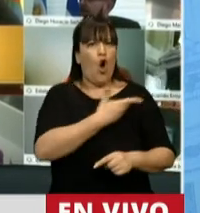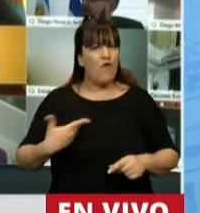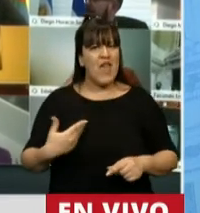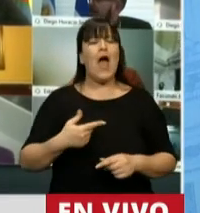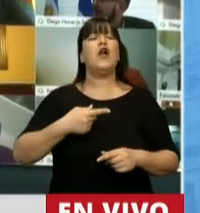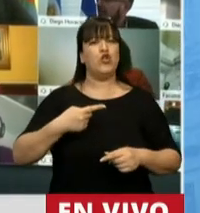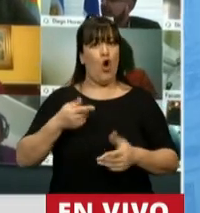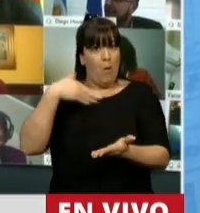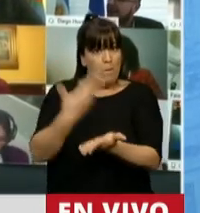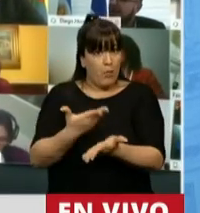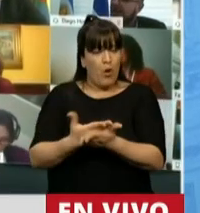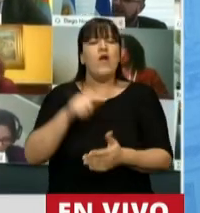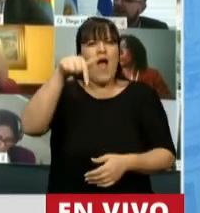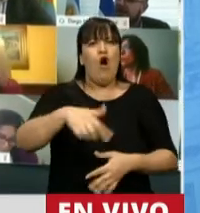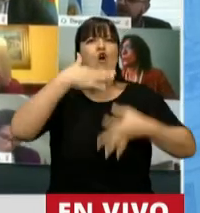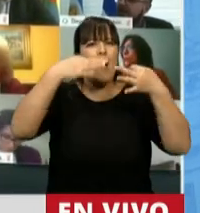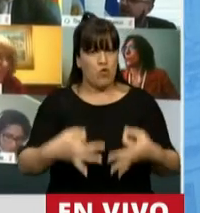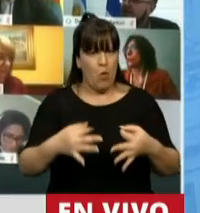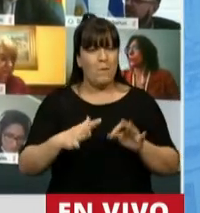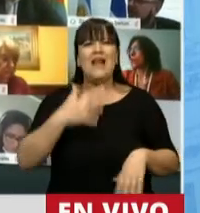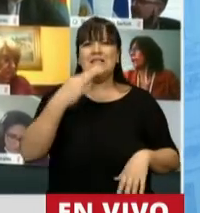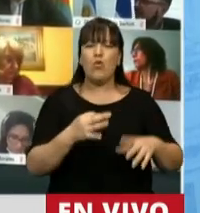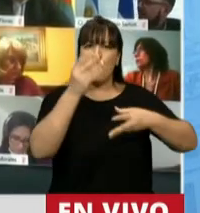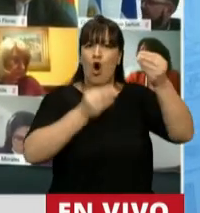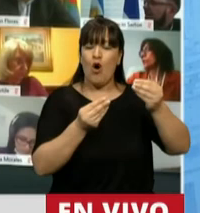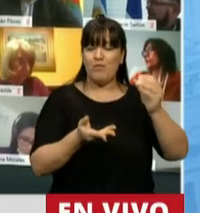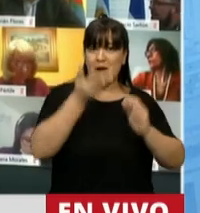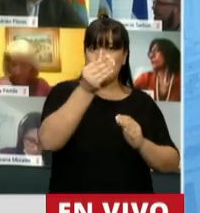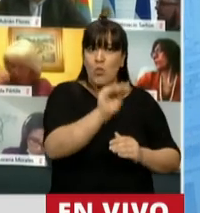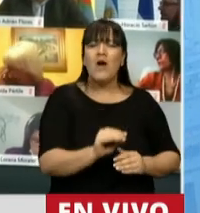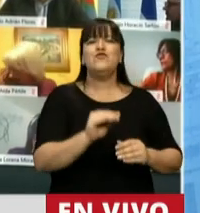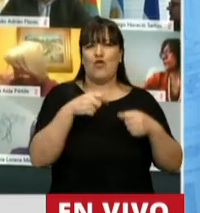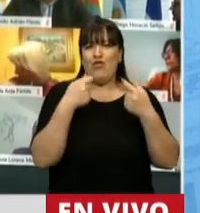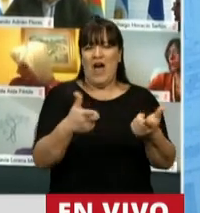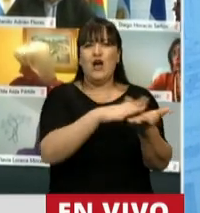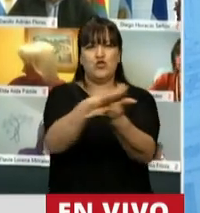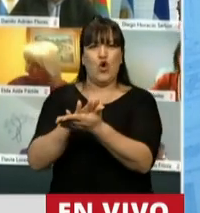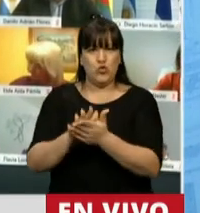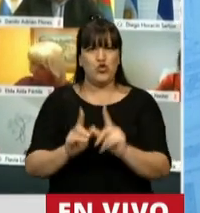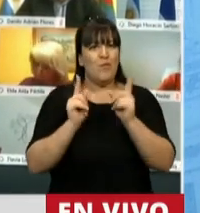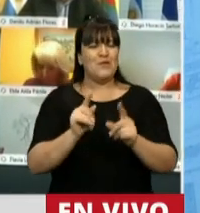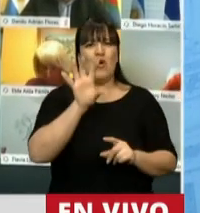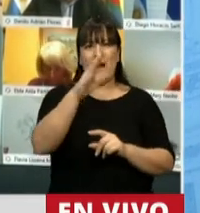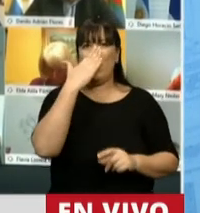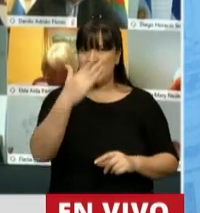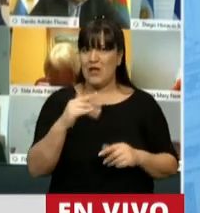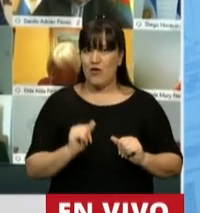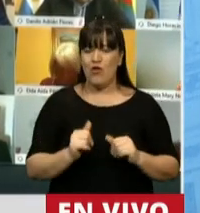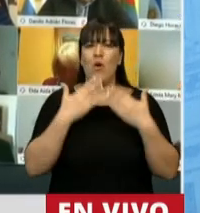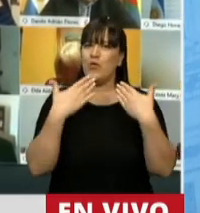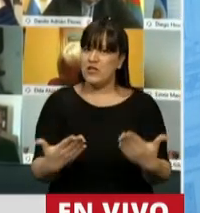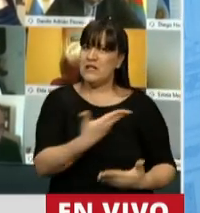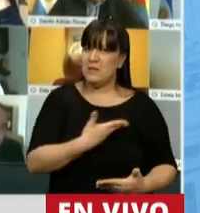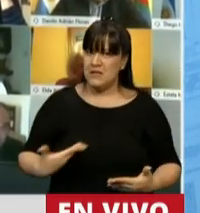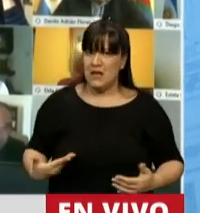y con este presupuesto vamos a resolver muchas de las inequidades que se vinieron cumpliendo para con la provincia de Córdoba. Muchas gracias, señor